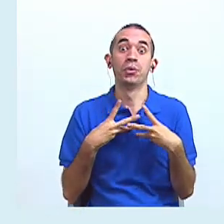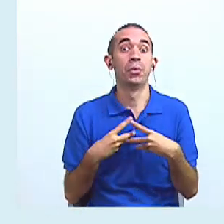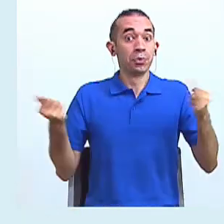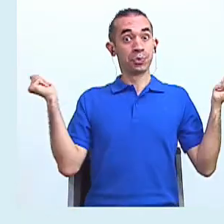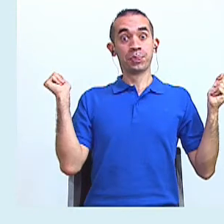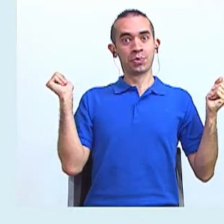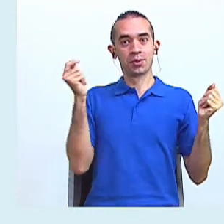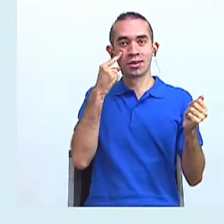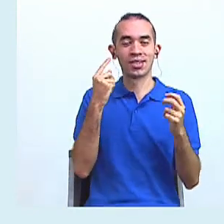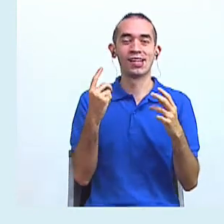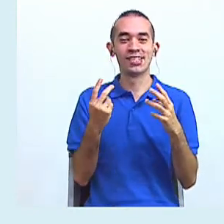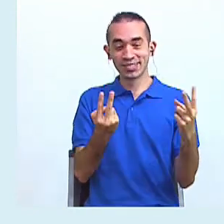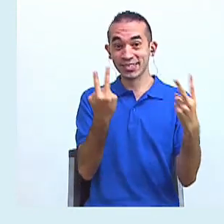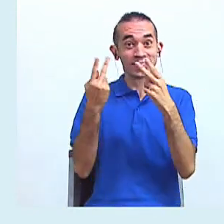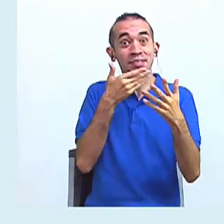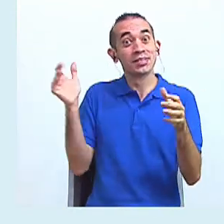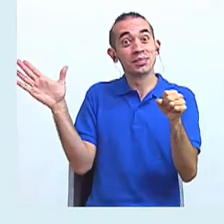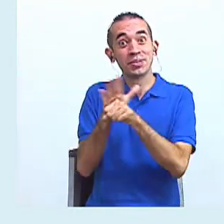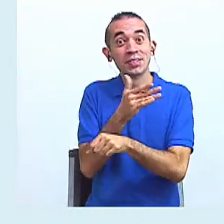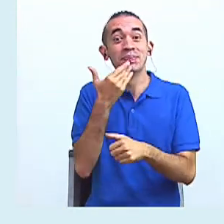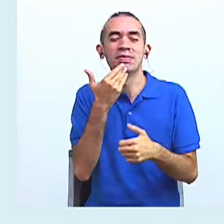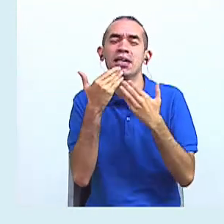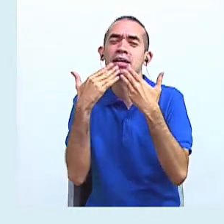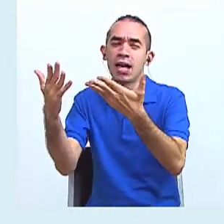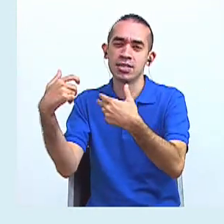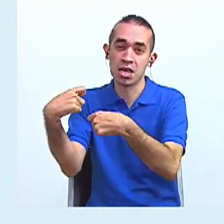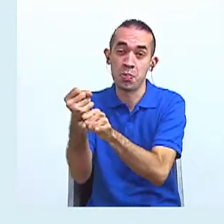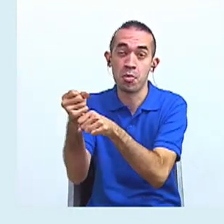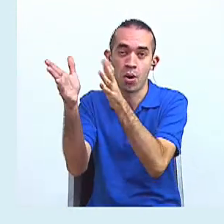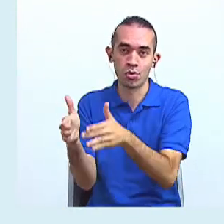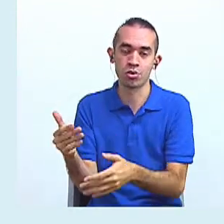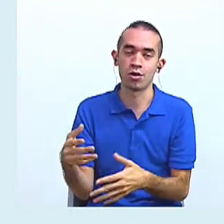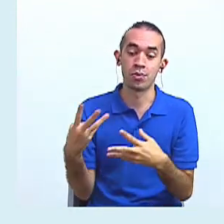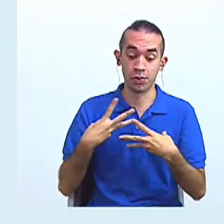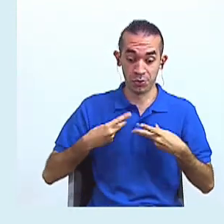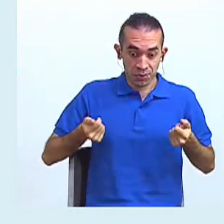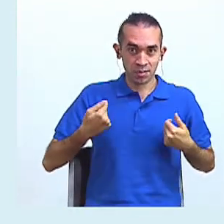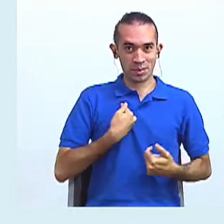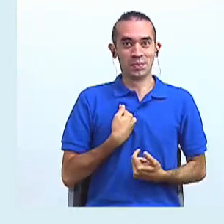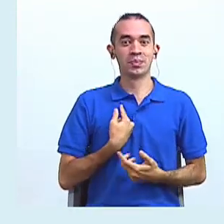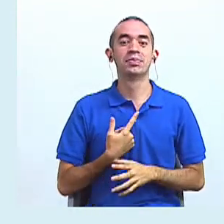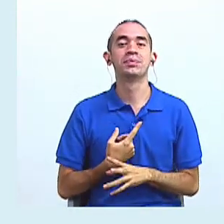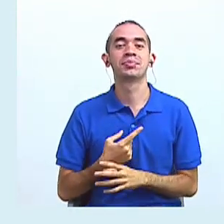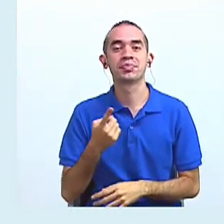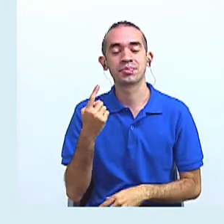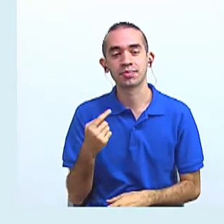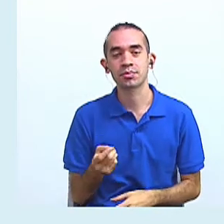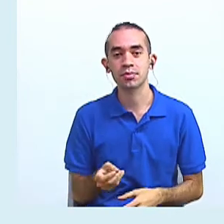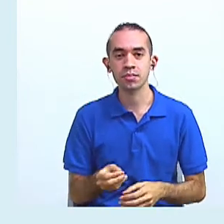para que ustedes puedan observar. Gracias, señor productor. Los paratextos, ¿qué son?